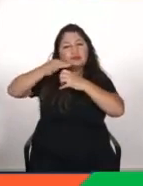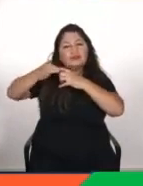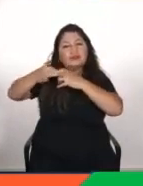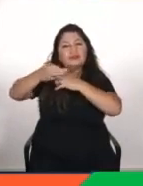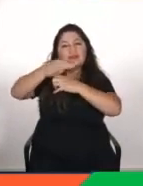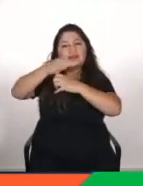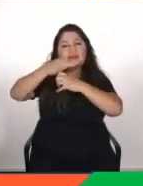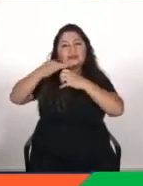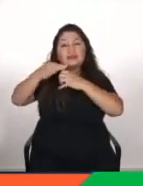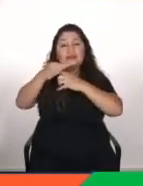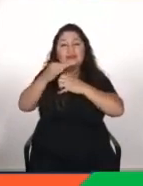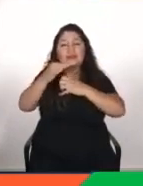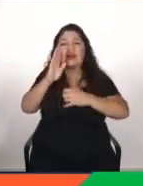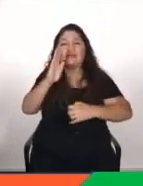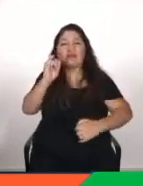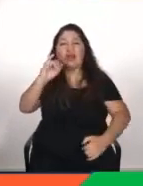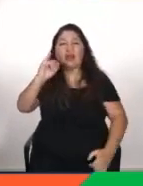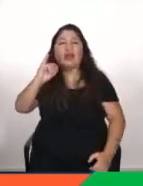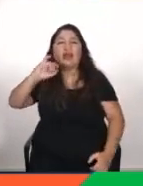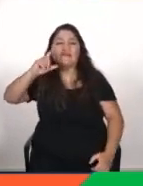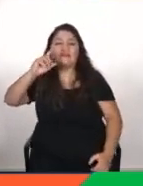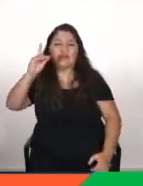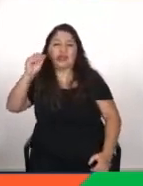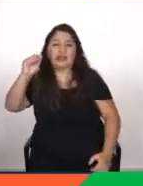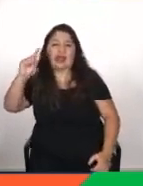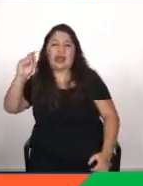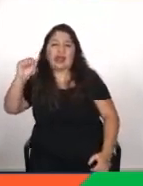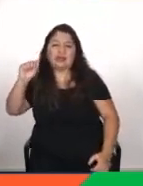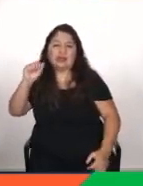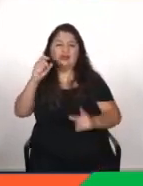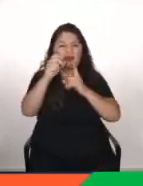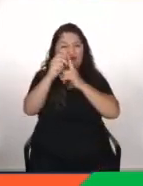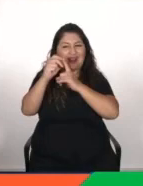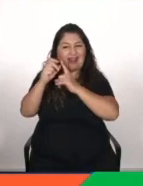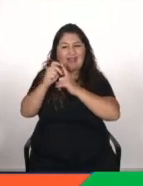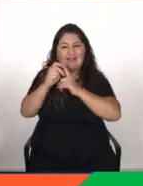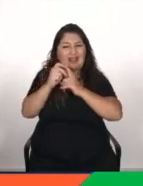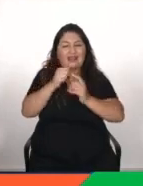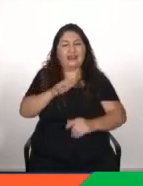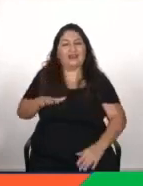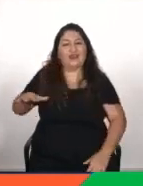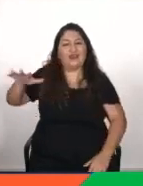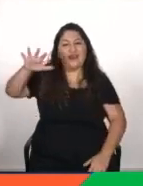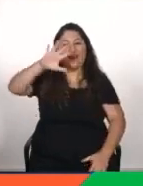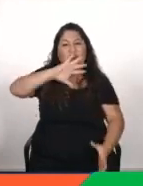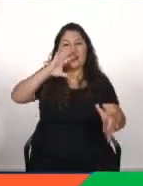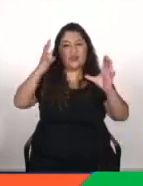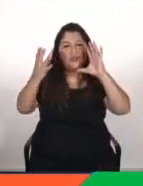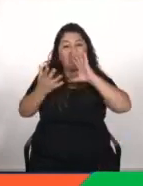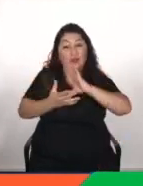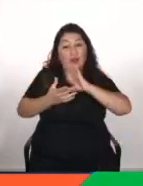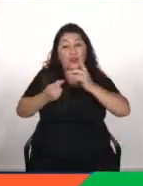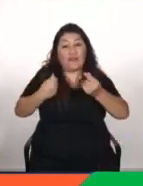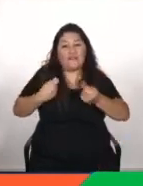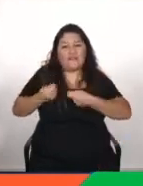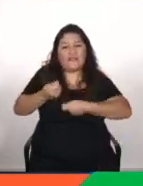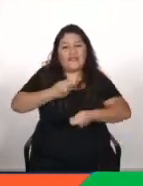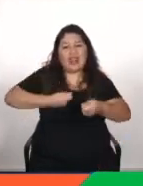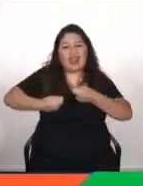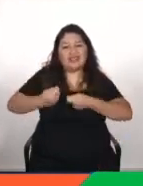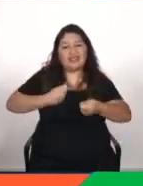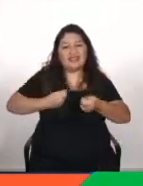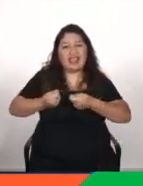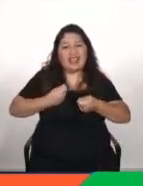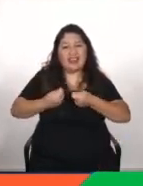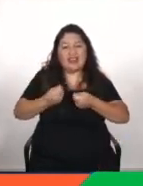science el big data todas estas palabras que se han vuelto tan fancies y que de repente todo el mundo sobre todo el mundo financiero se ha vuelto loco por